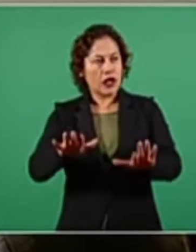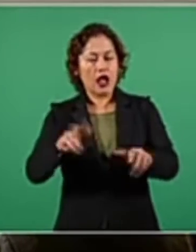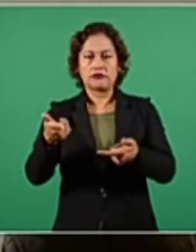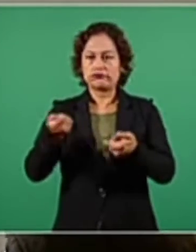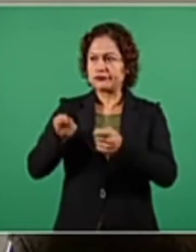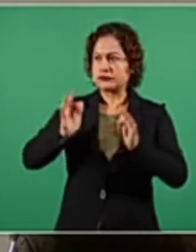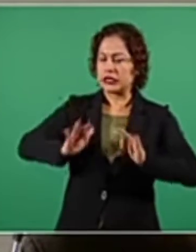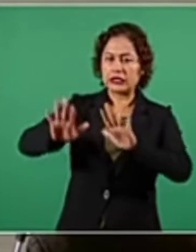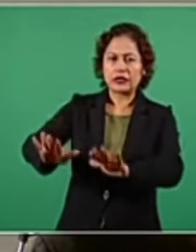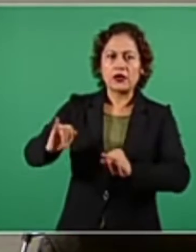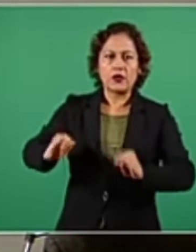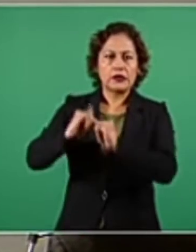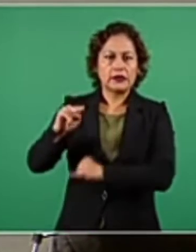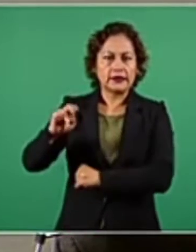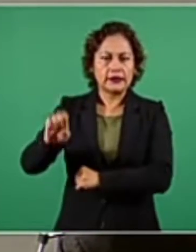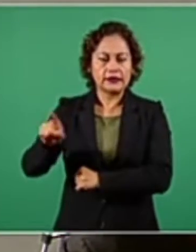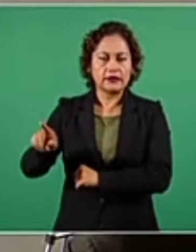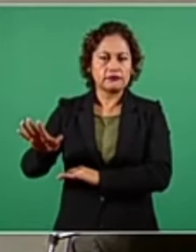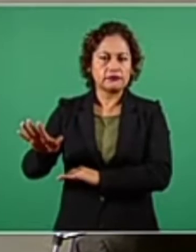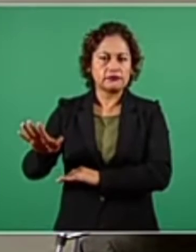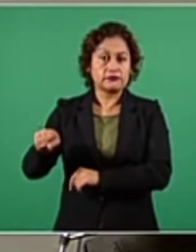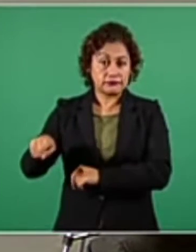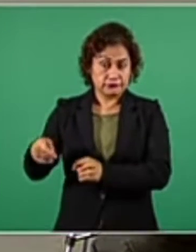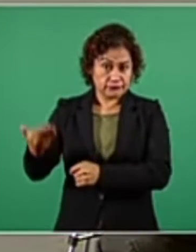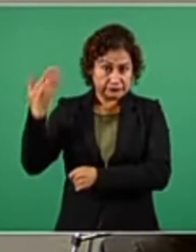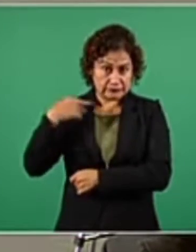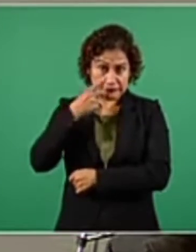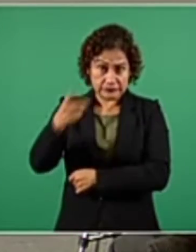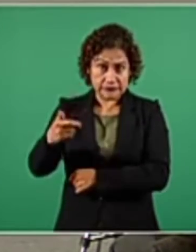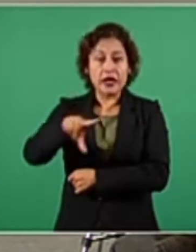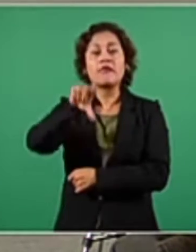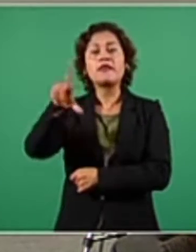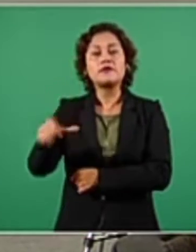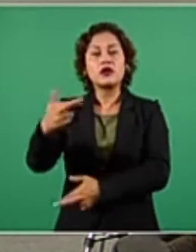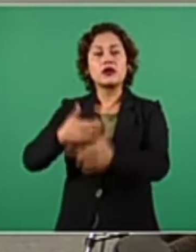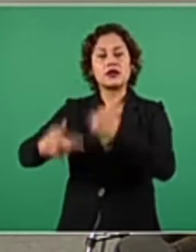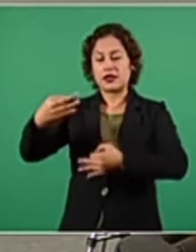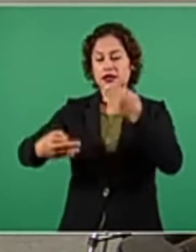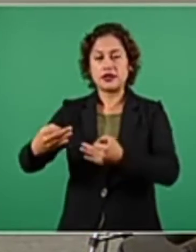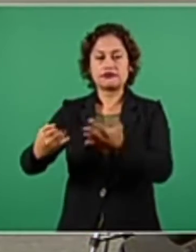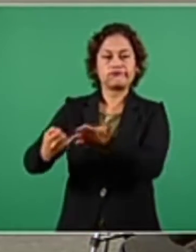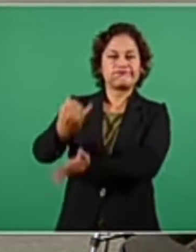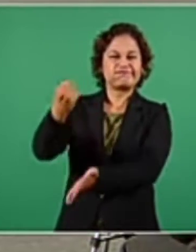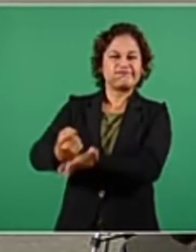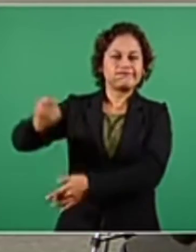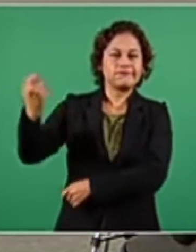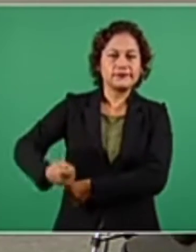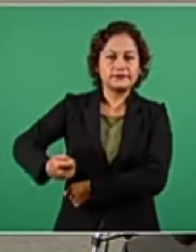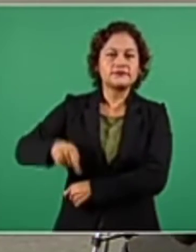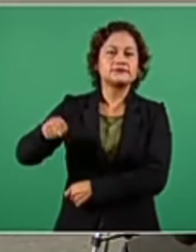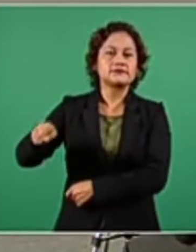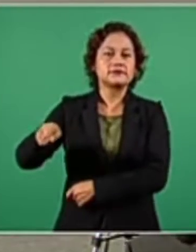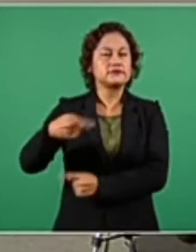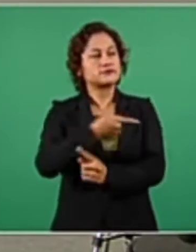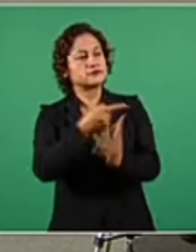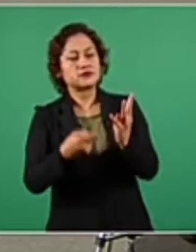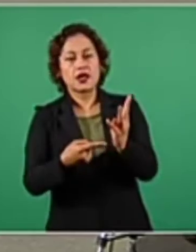el INE, resuelve en favor de quitarles